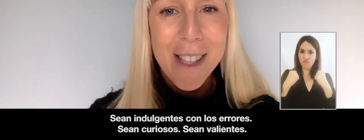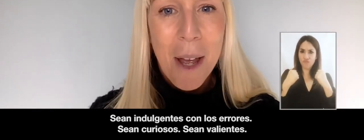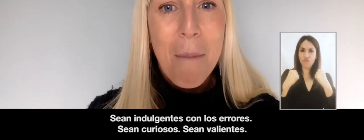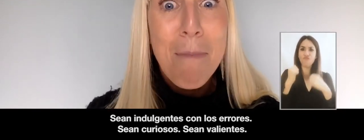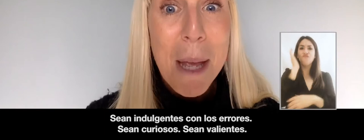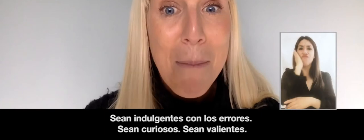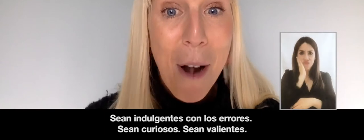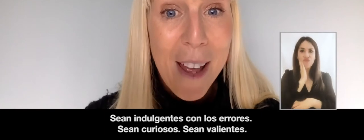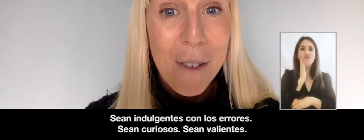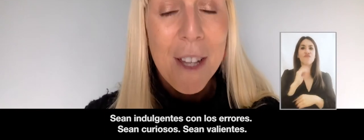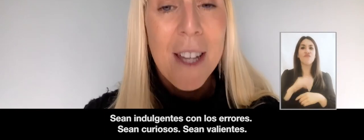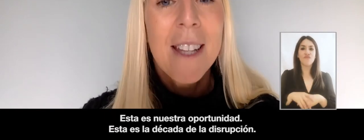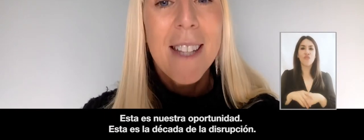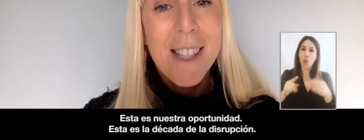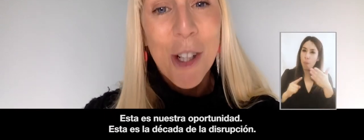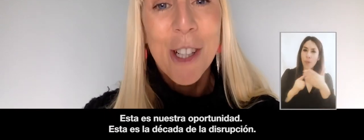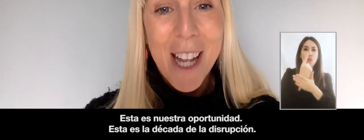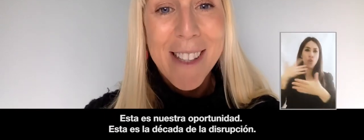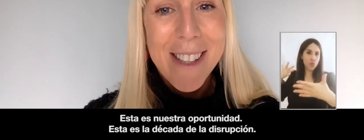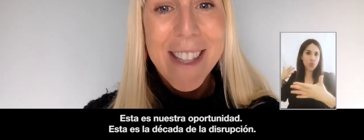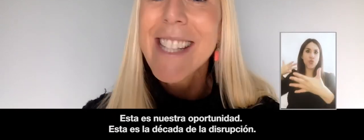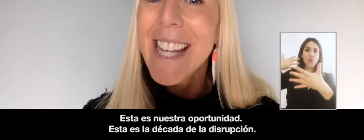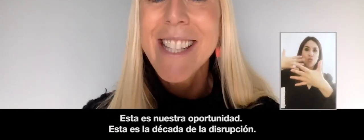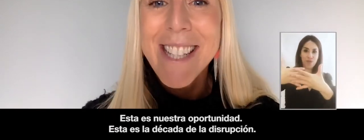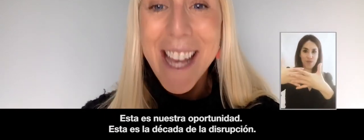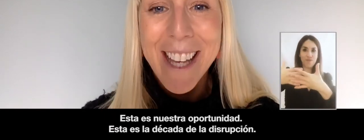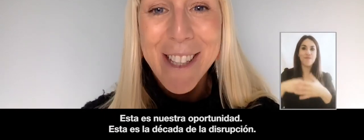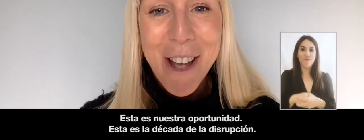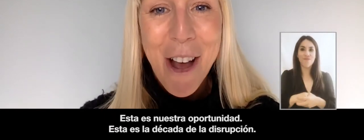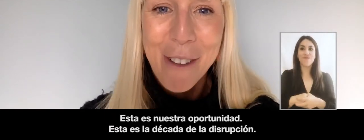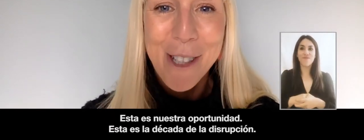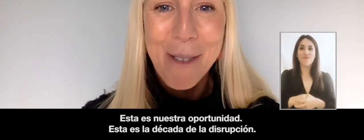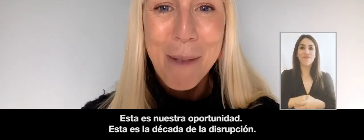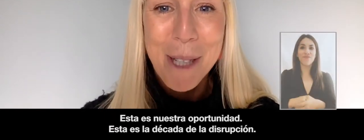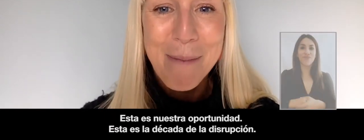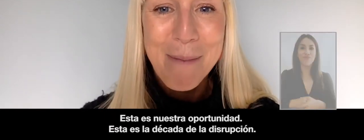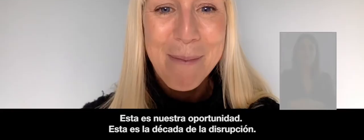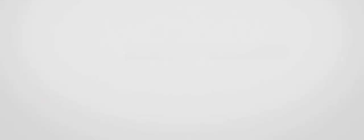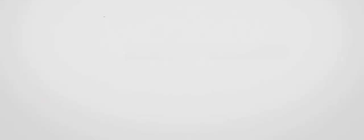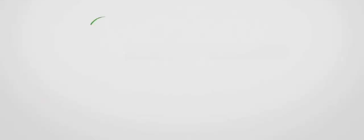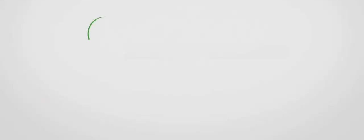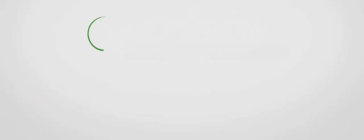curious, be brave. This is our chance. This is the decade of disruption.